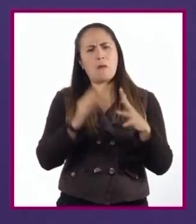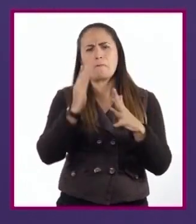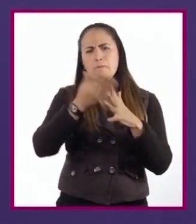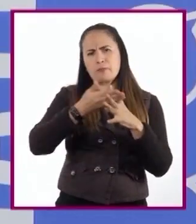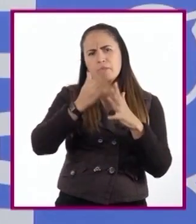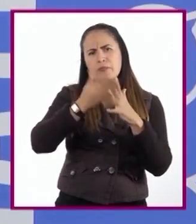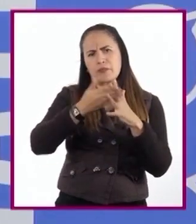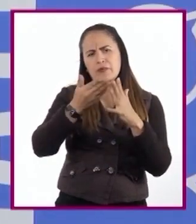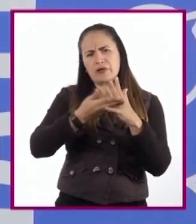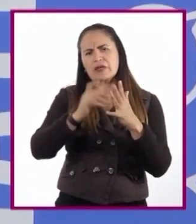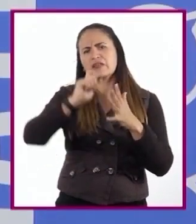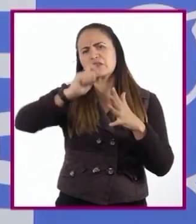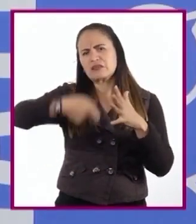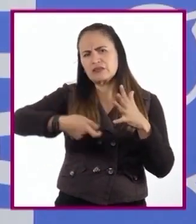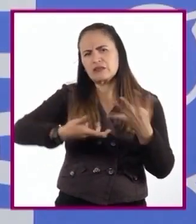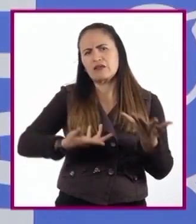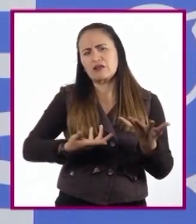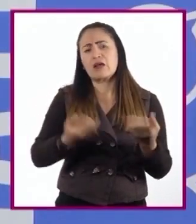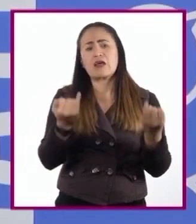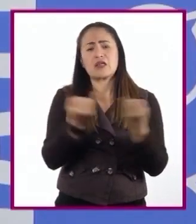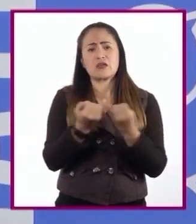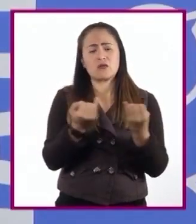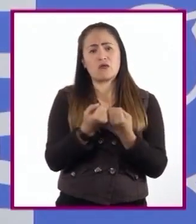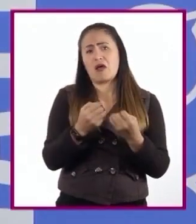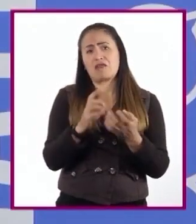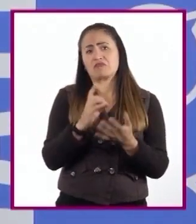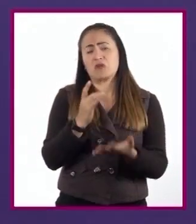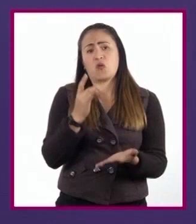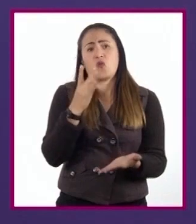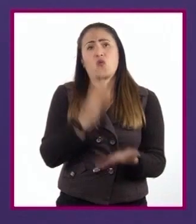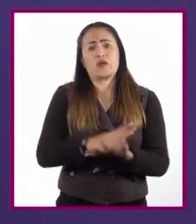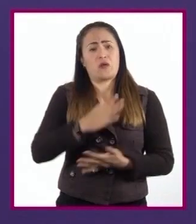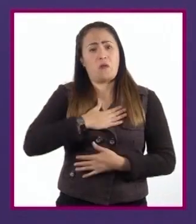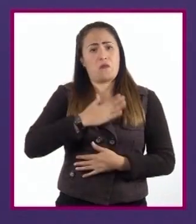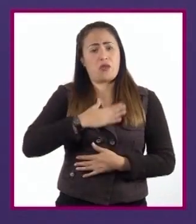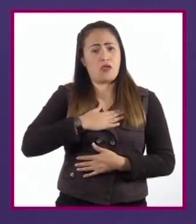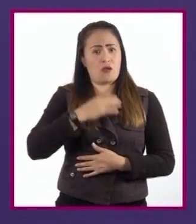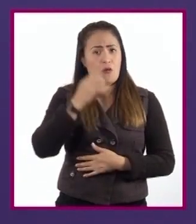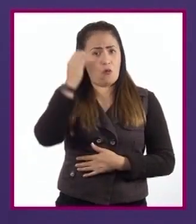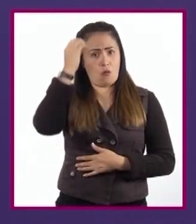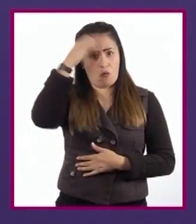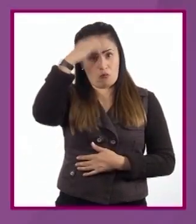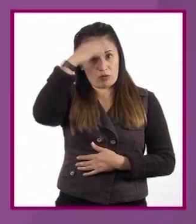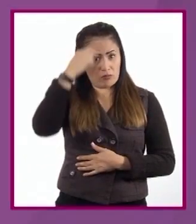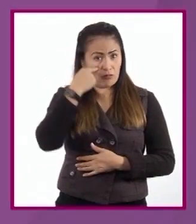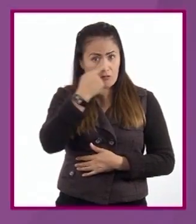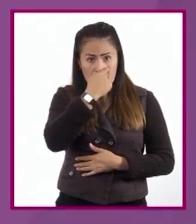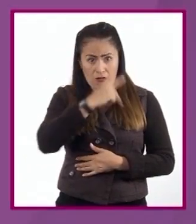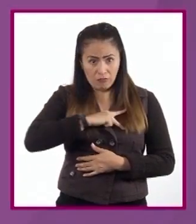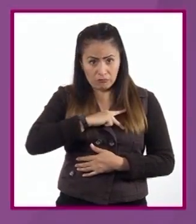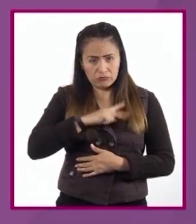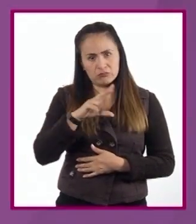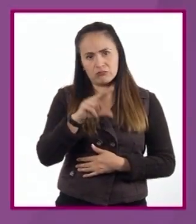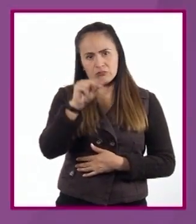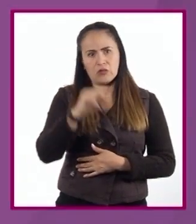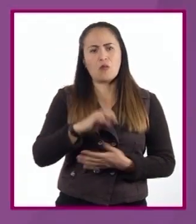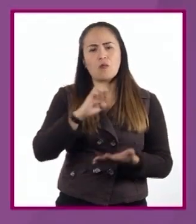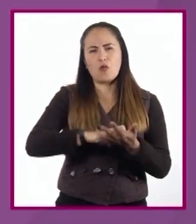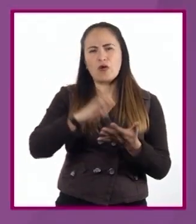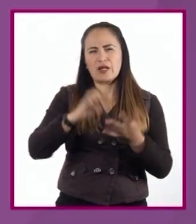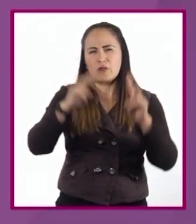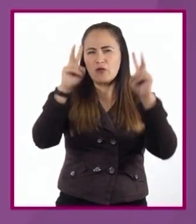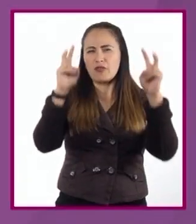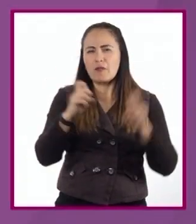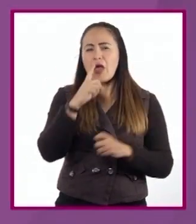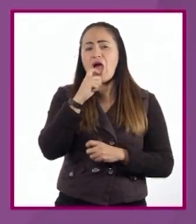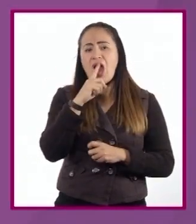implicaciones, no simplemente quedarnos con impresiones personales. Por ejemplo, cuando se habla de la escasez de agua,